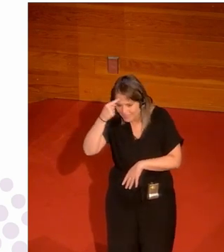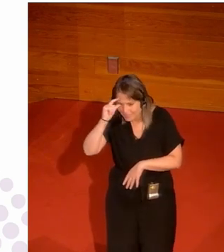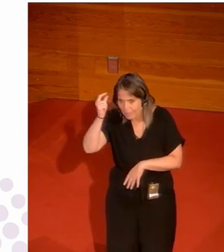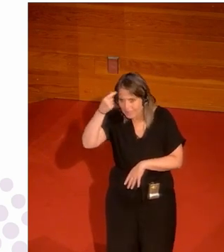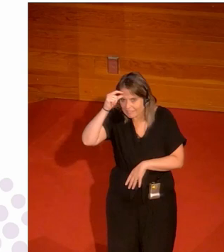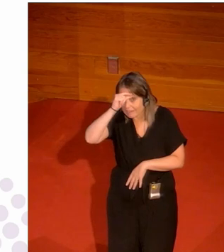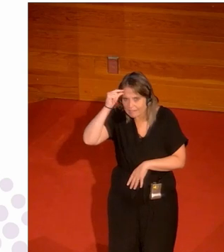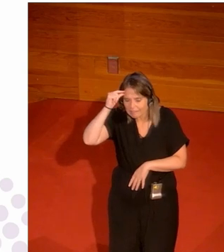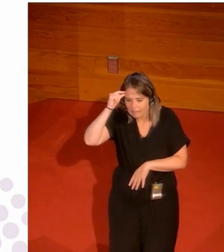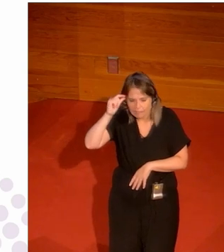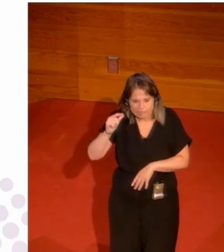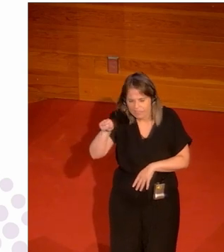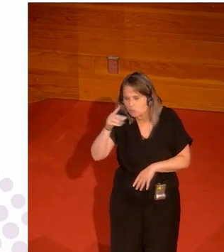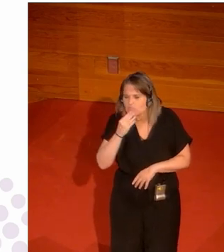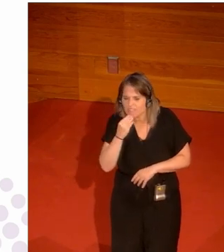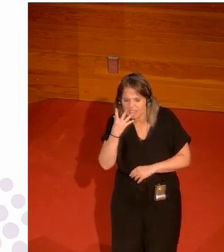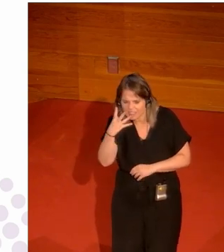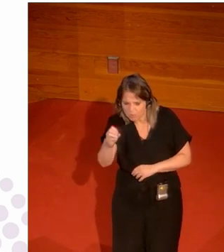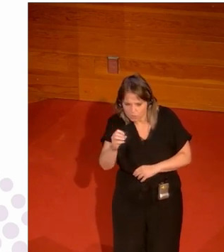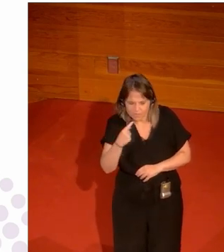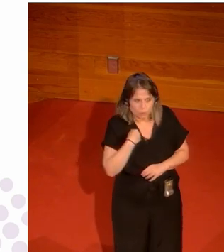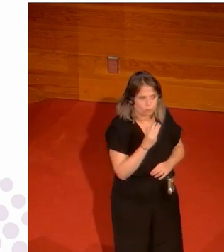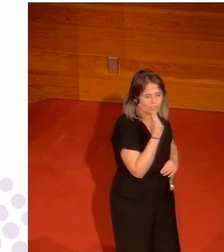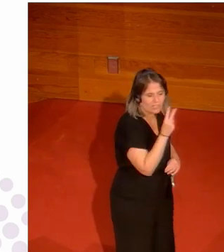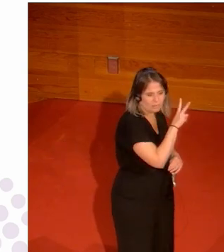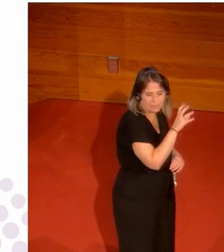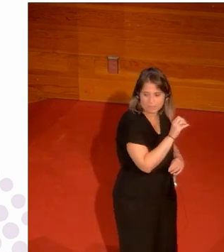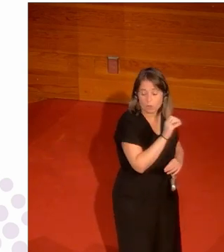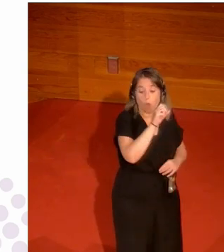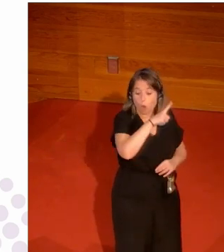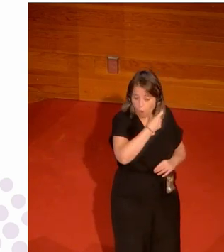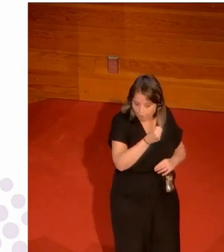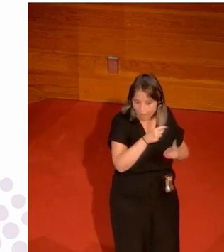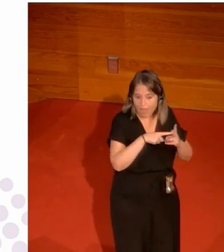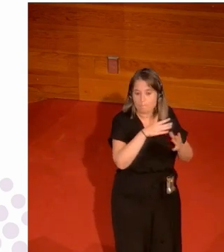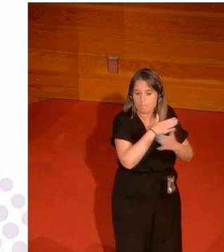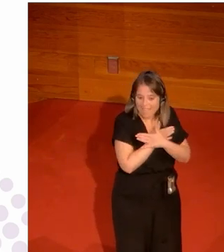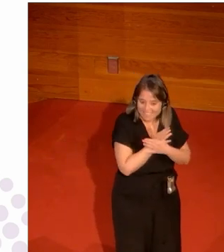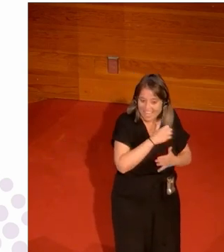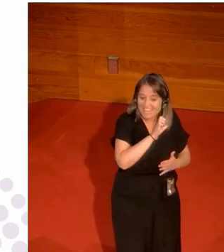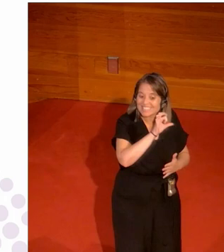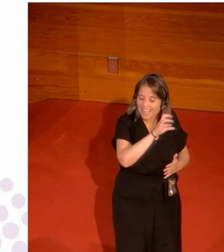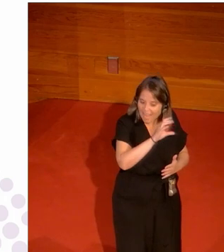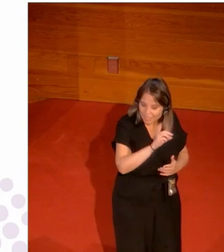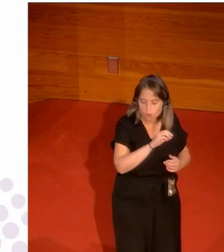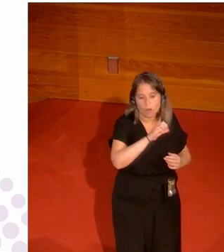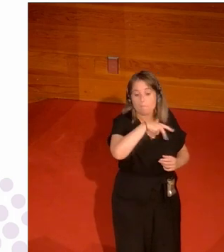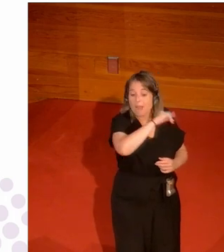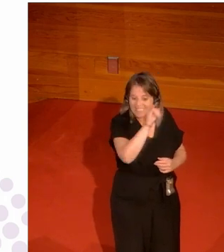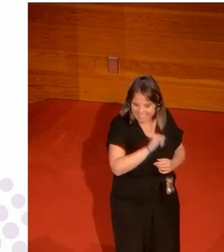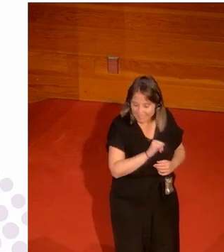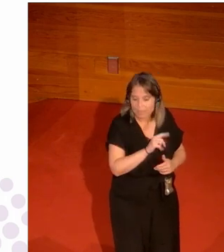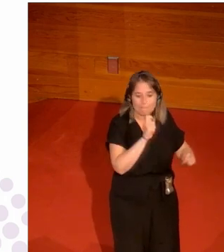ellos estaban en torno a los 50 y nosotros estábamos en los 20 y tantos Olga María Carmen Izquierdo María Escario Elena María Antonia Martínez